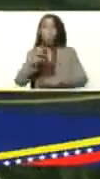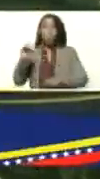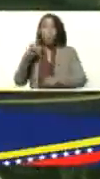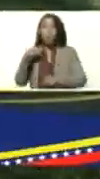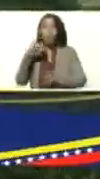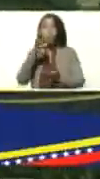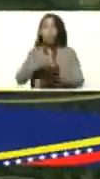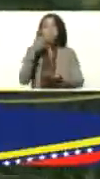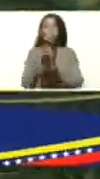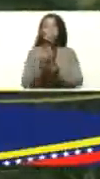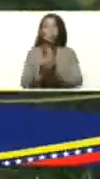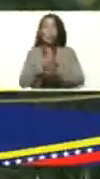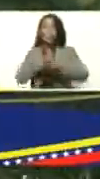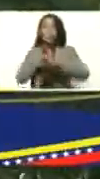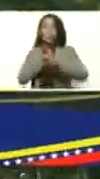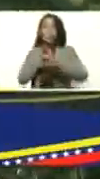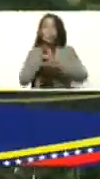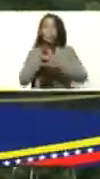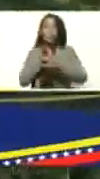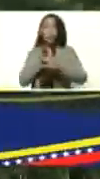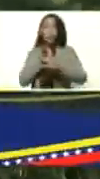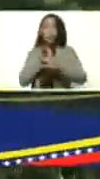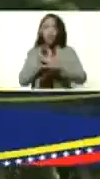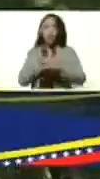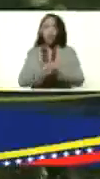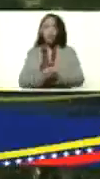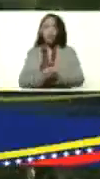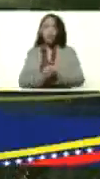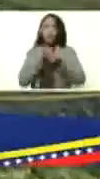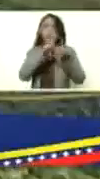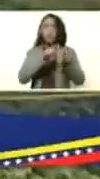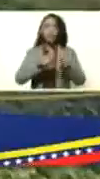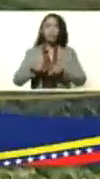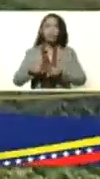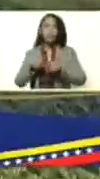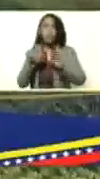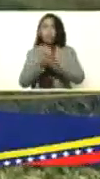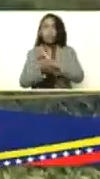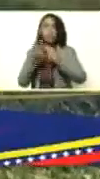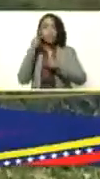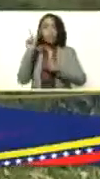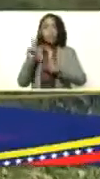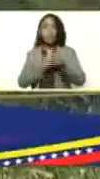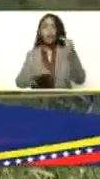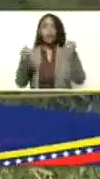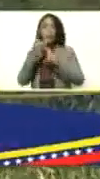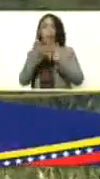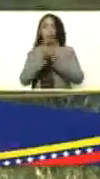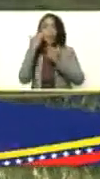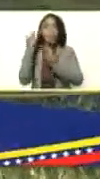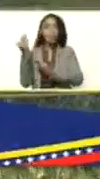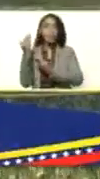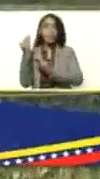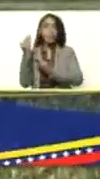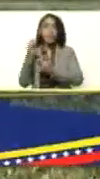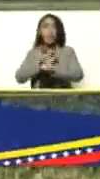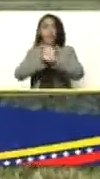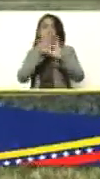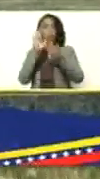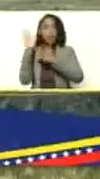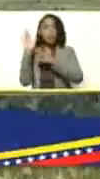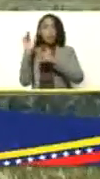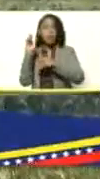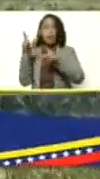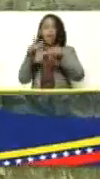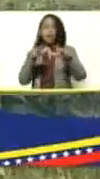Monaga y con el ministro Castro Soteldo donde Monaga cuenta con altísima potencialidad para declarar esta zona